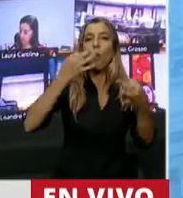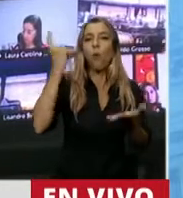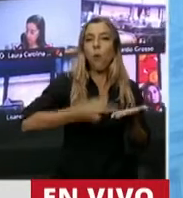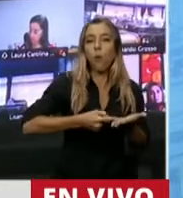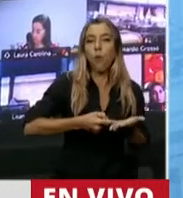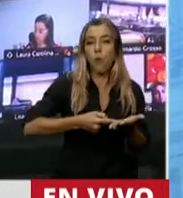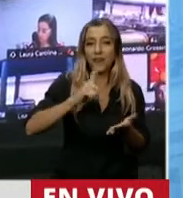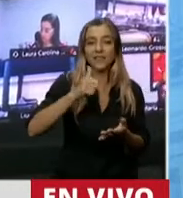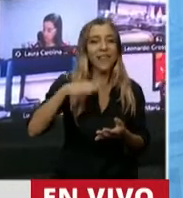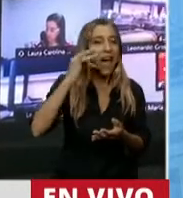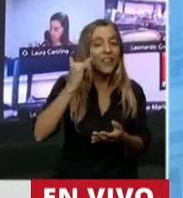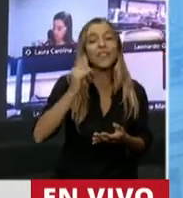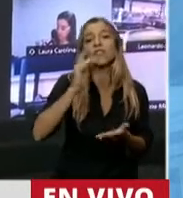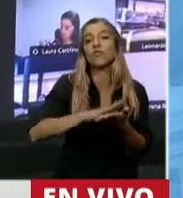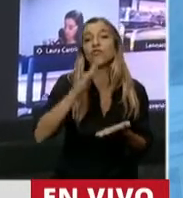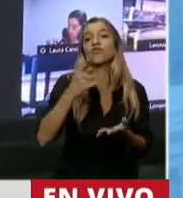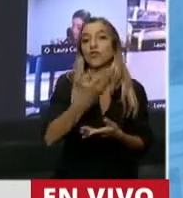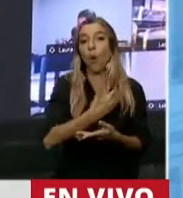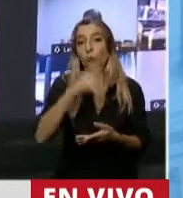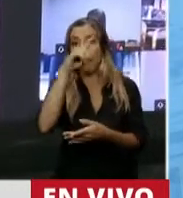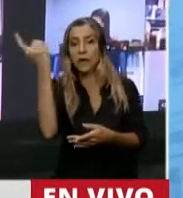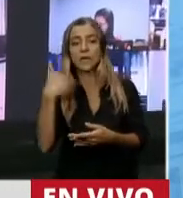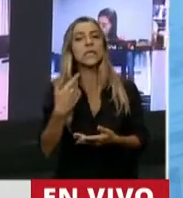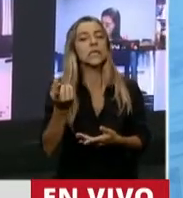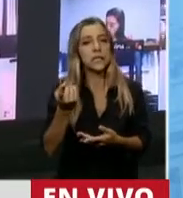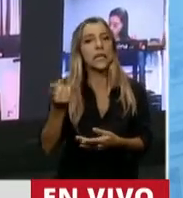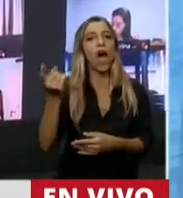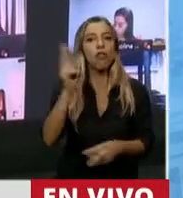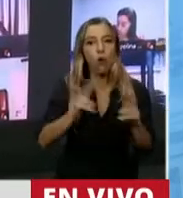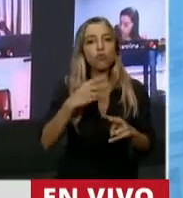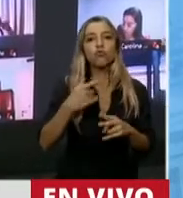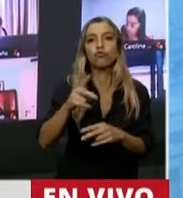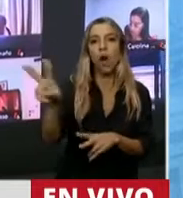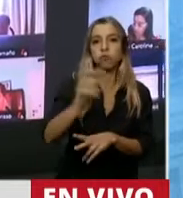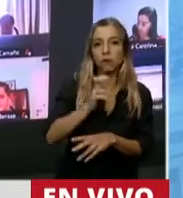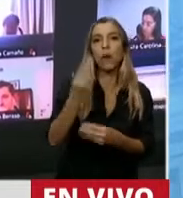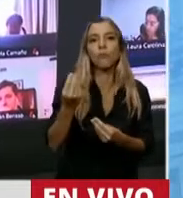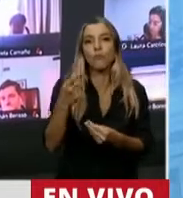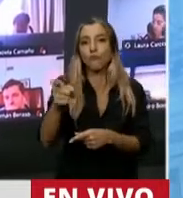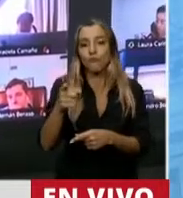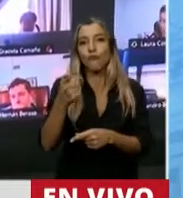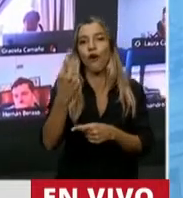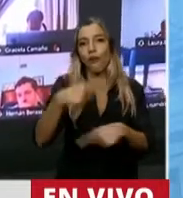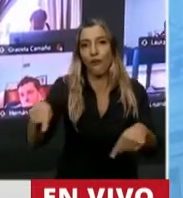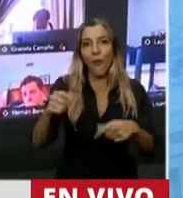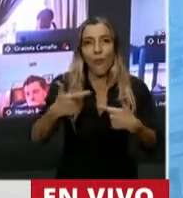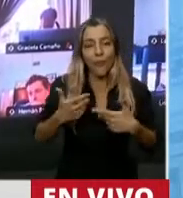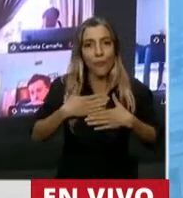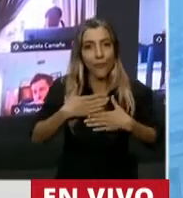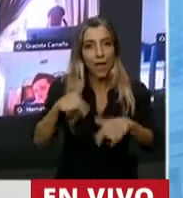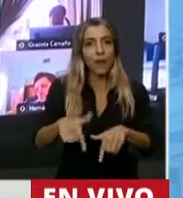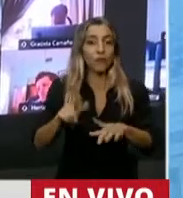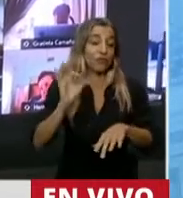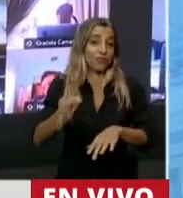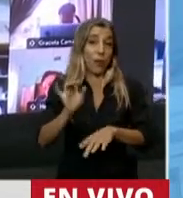cuando existe una absorción por parte del Estado de una porción sustancial de la renta o de la propiedad. En un mundo de tasa cero,